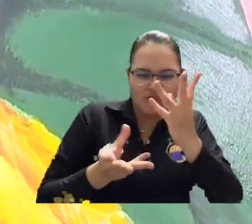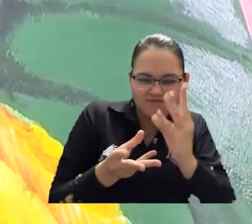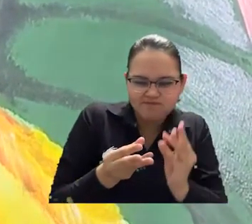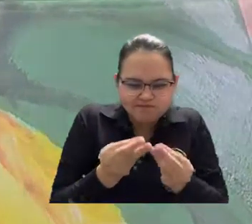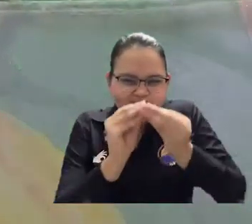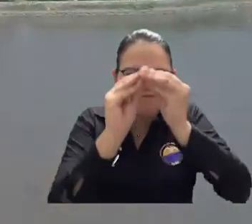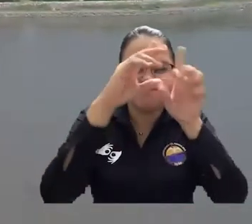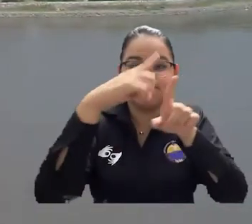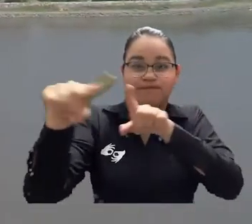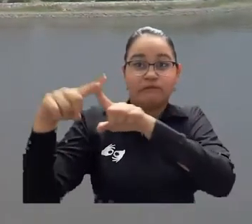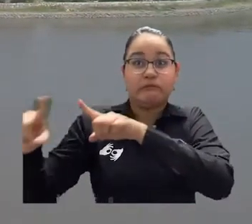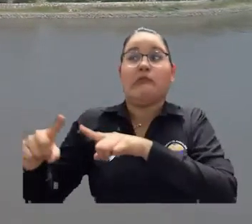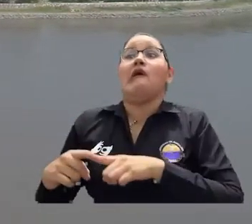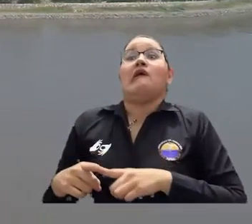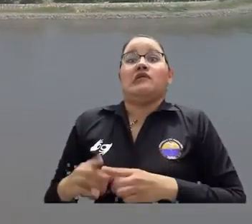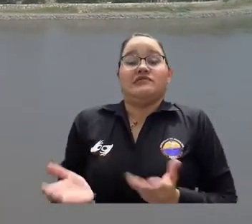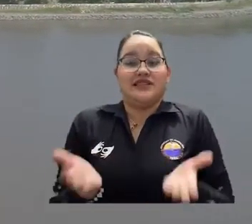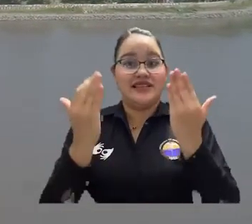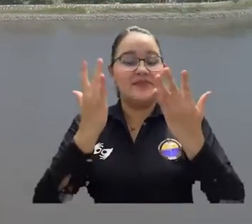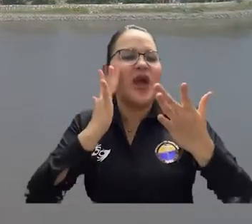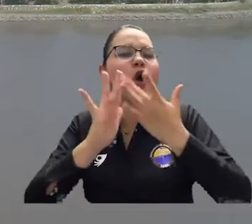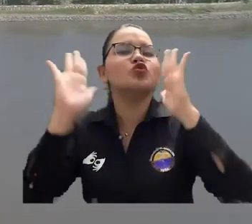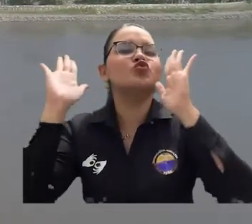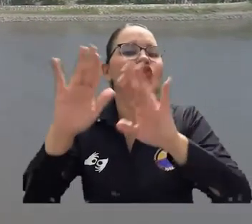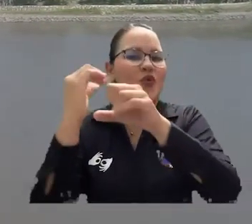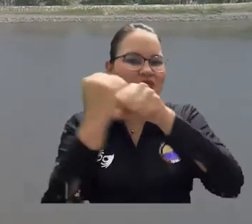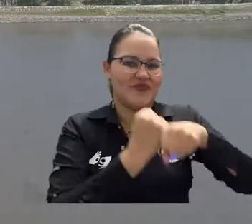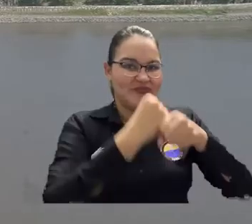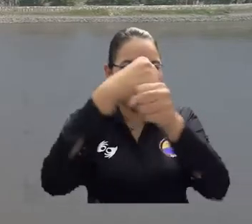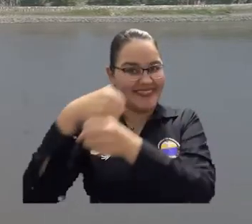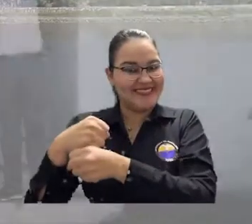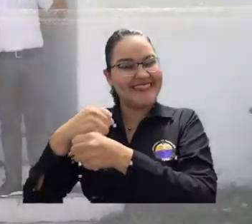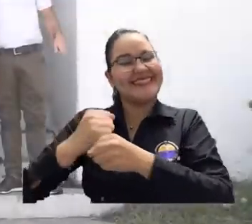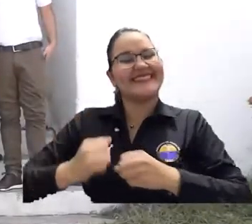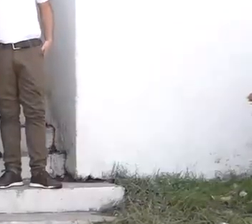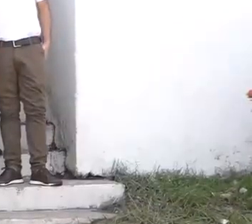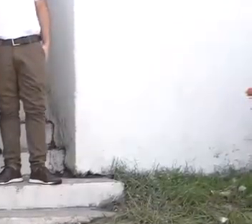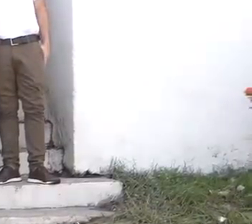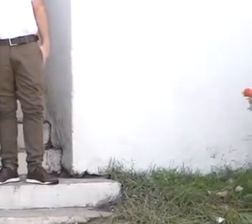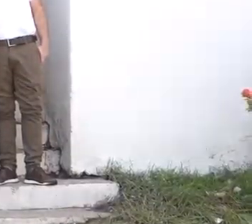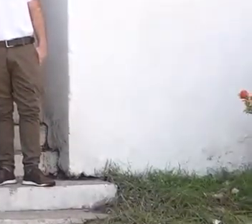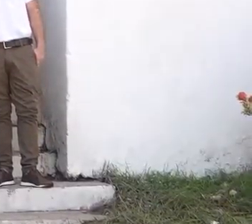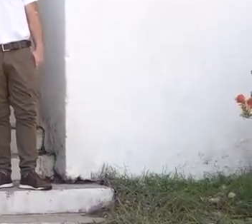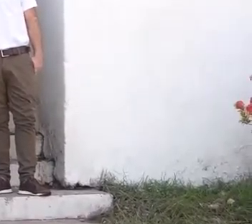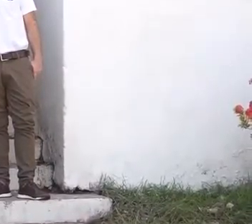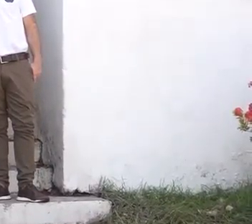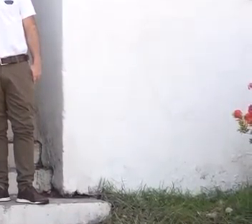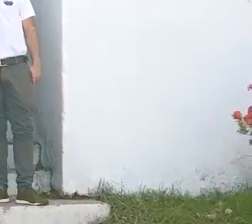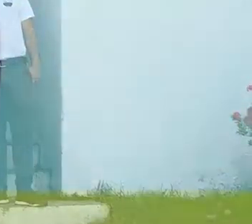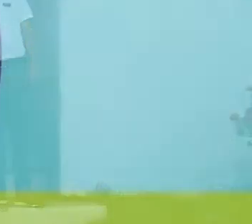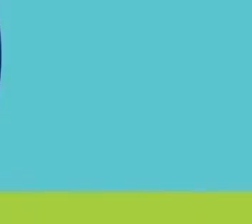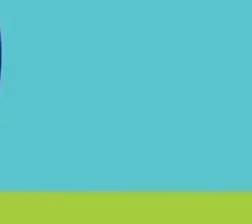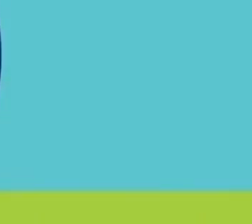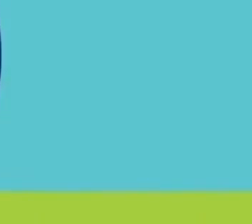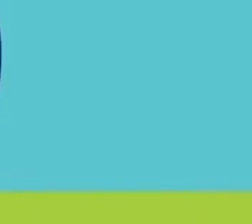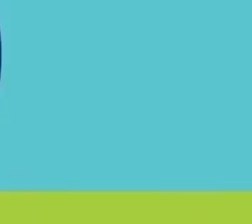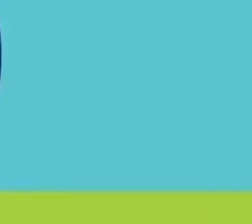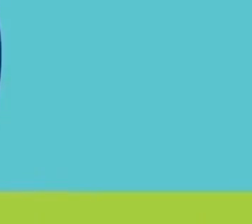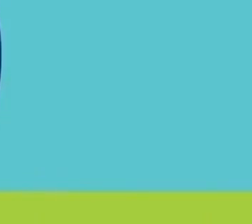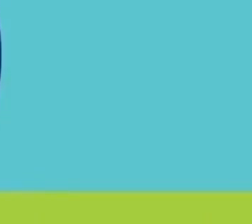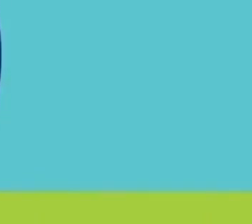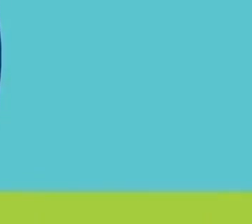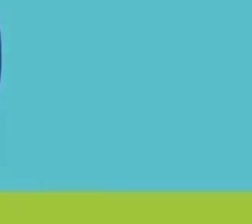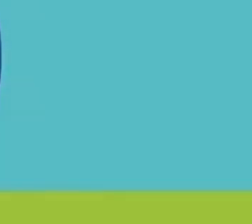generado, digamos, este municipio a lo largo del tiempo Universidad del Magdalena Más incluyente e